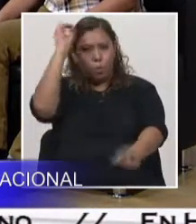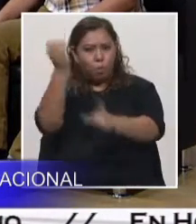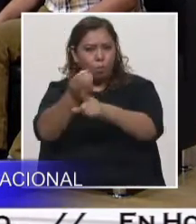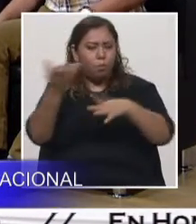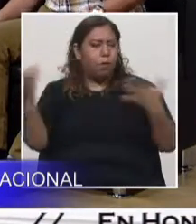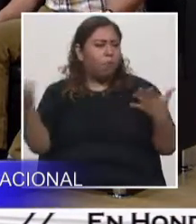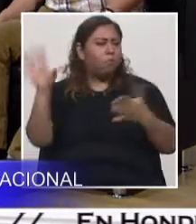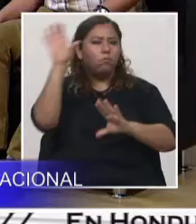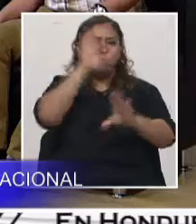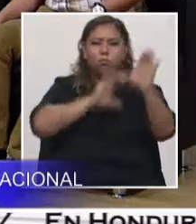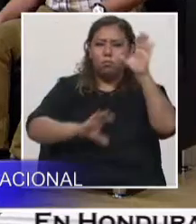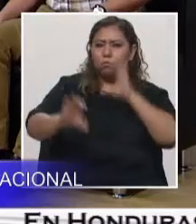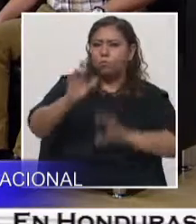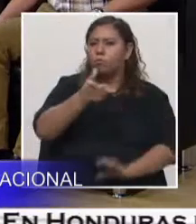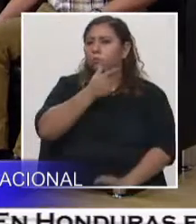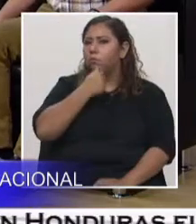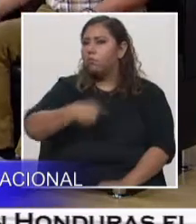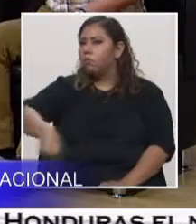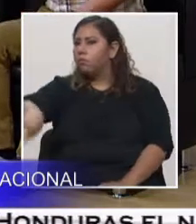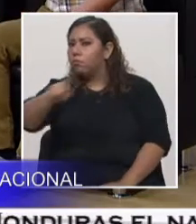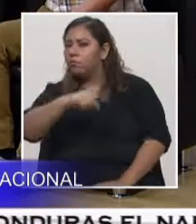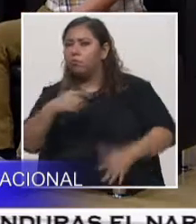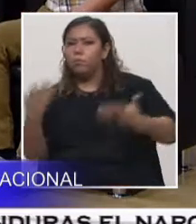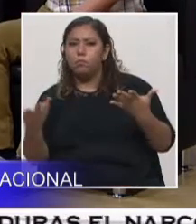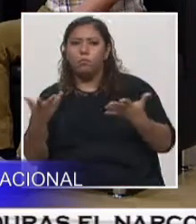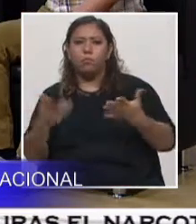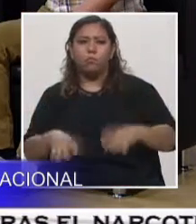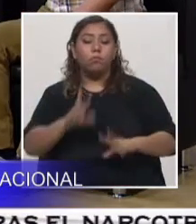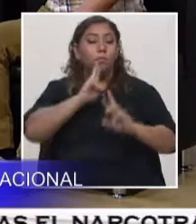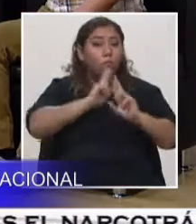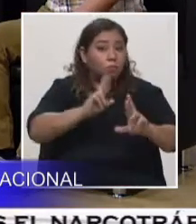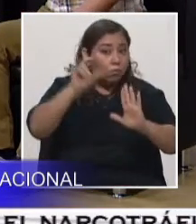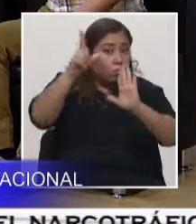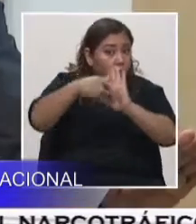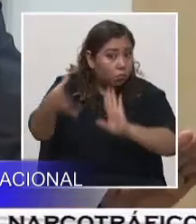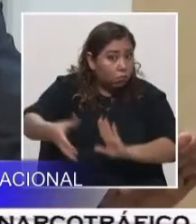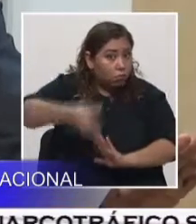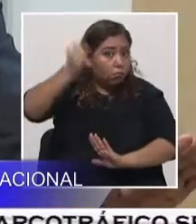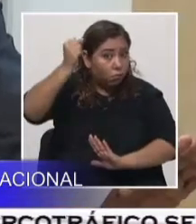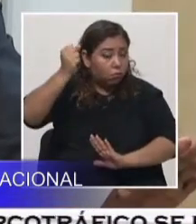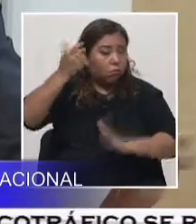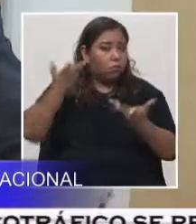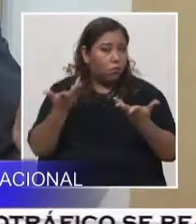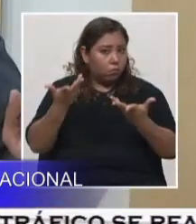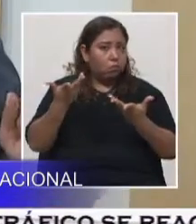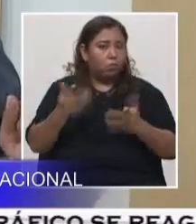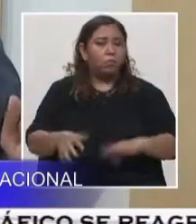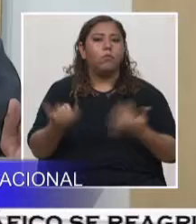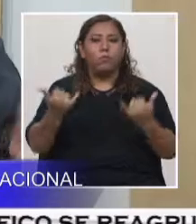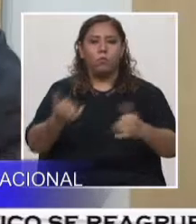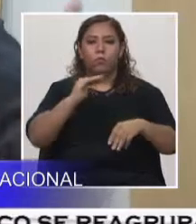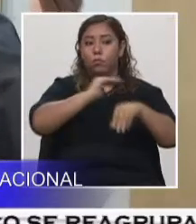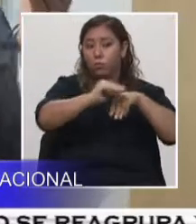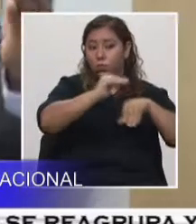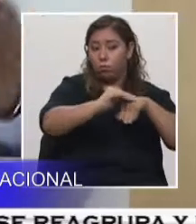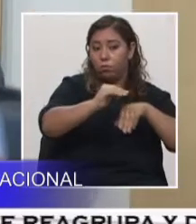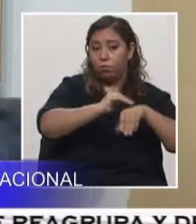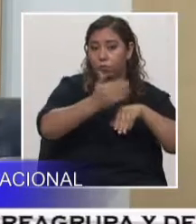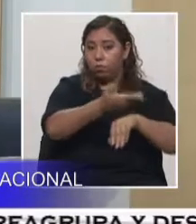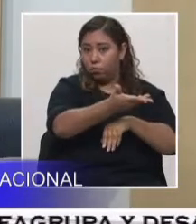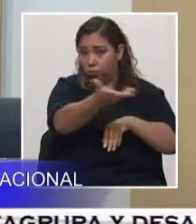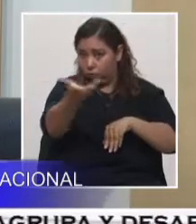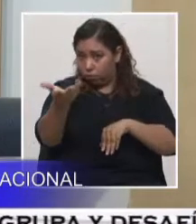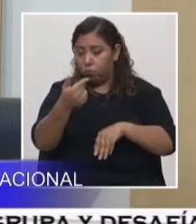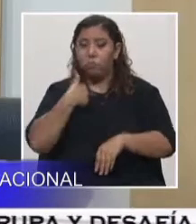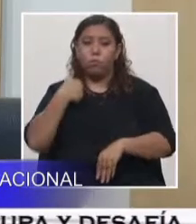esto? ¿Hacia quién va dirigido? ¿Cómo pueden participar? ¿Le parece si me responde, vicerectora? Después de la pausa, con su permiso y con el permiso acá de